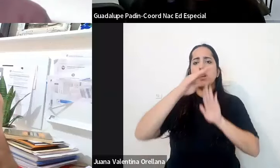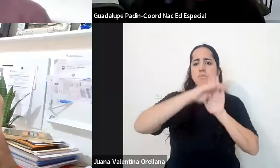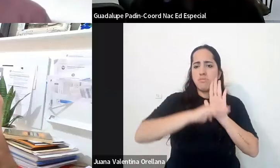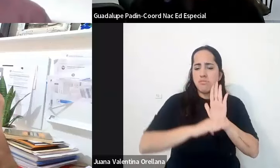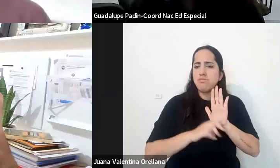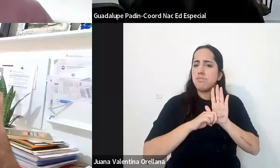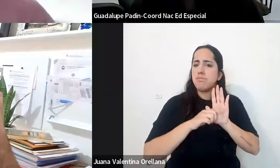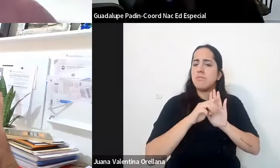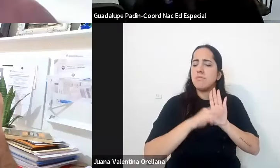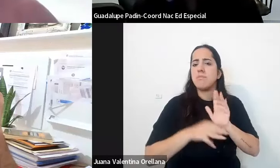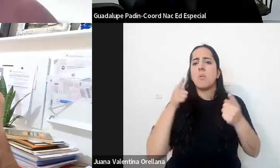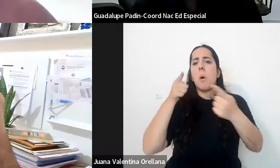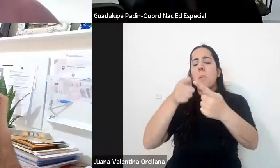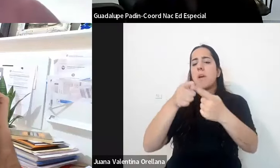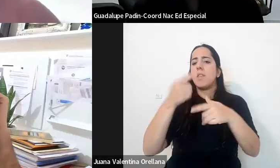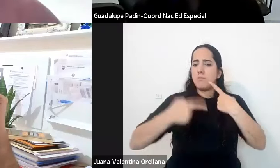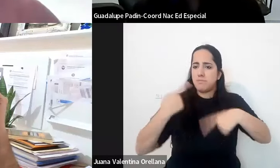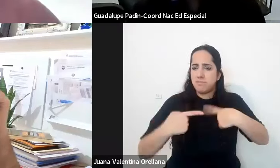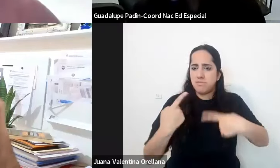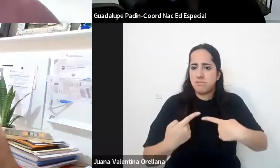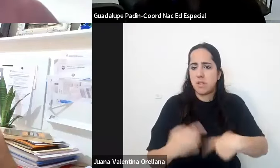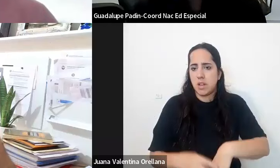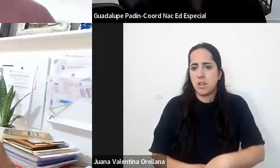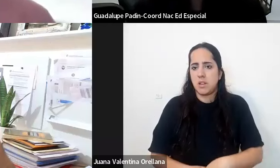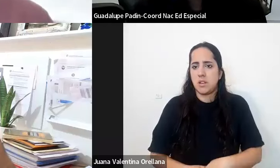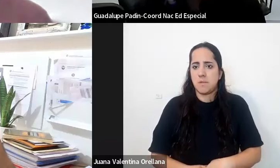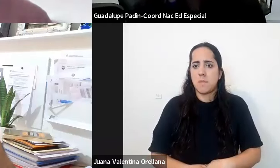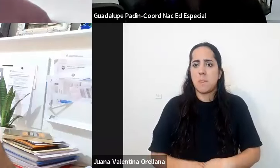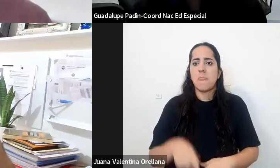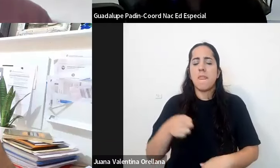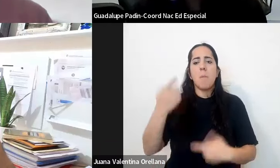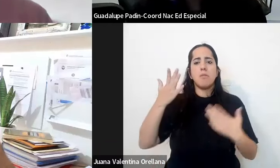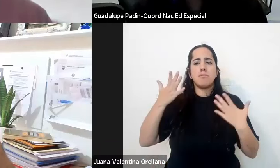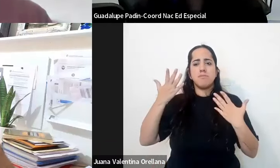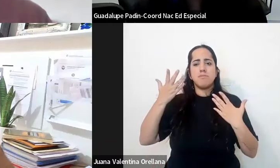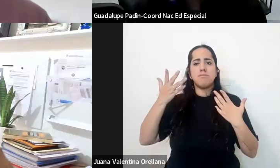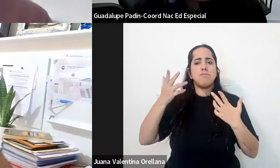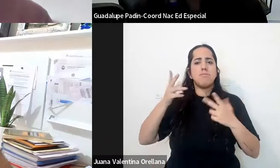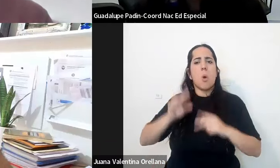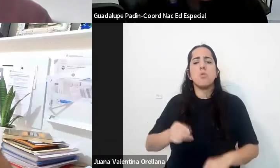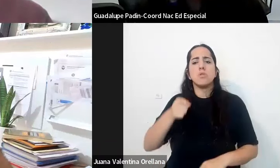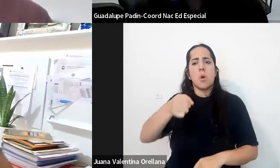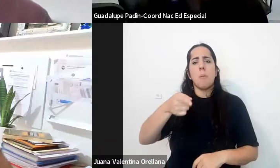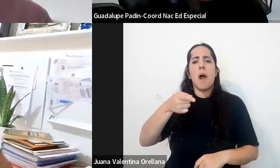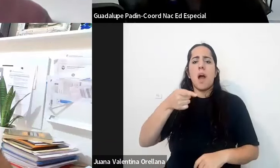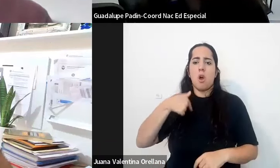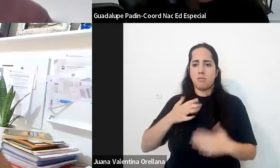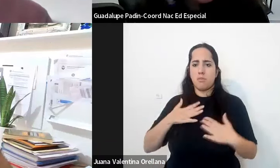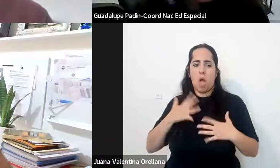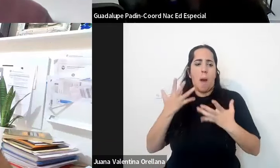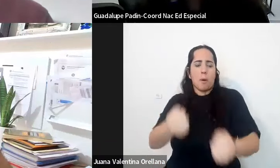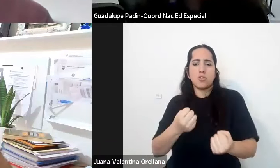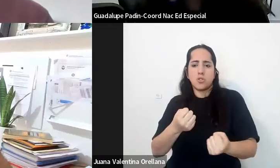apuestan no tanto a un recurso humano o de apoyo simplemente de la educación